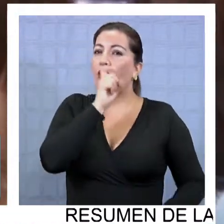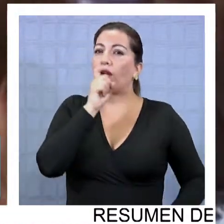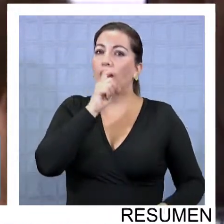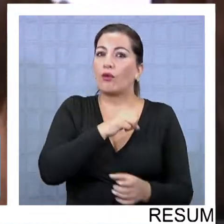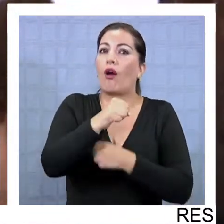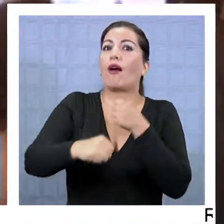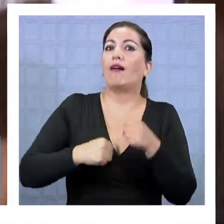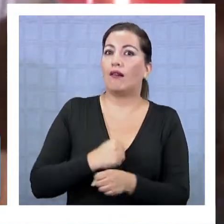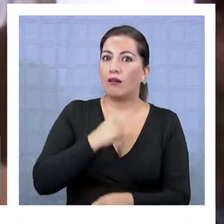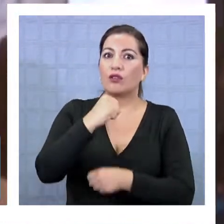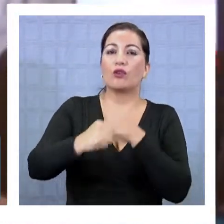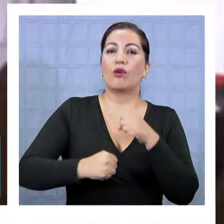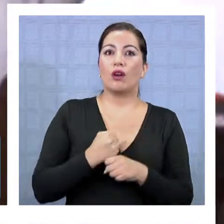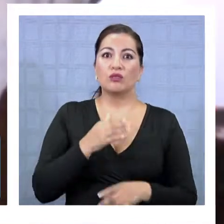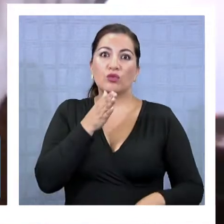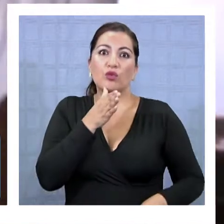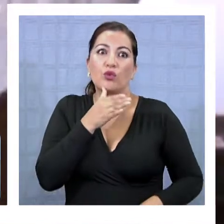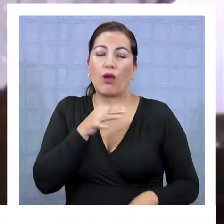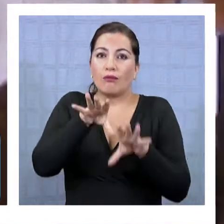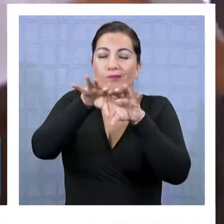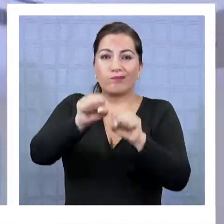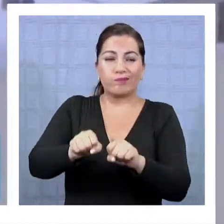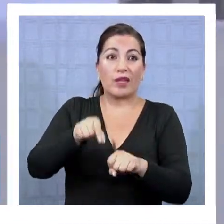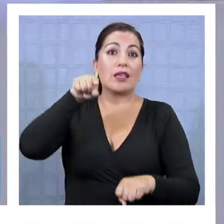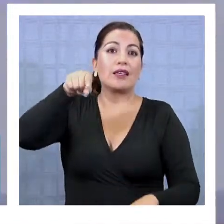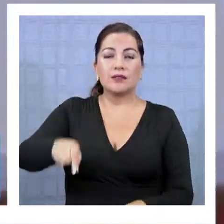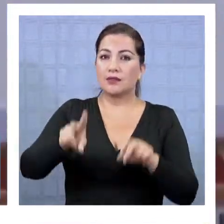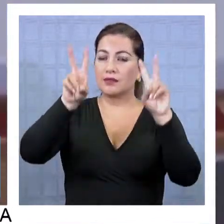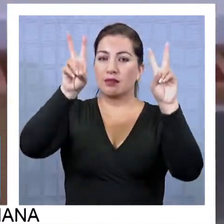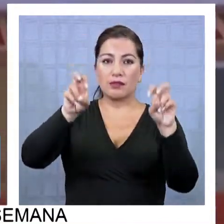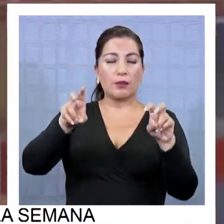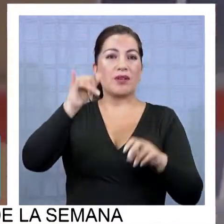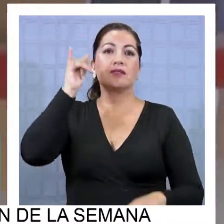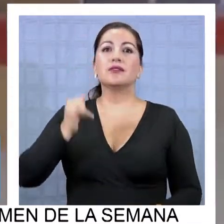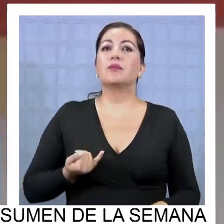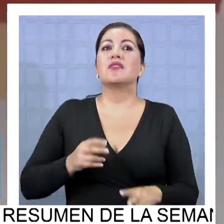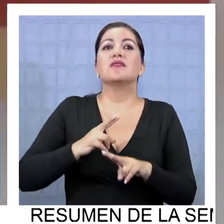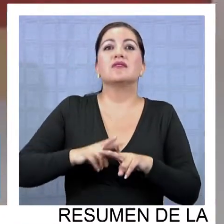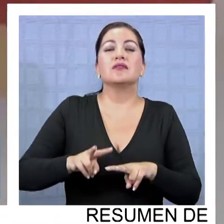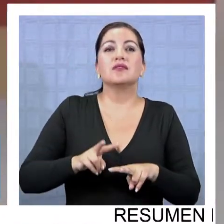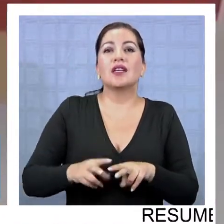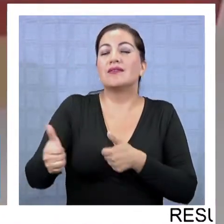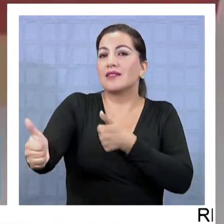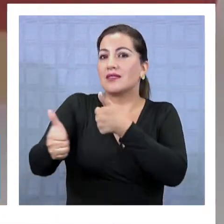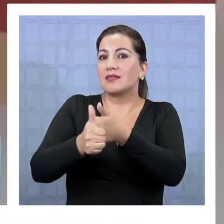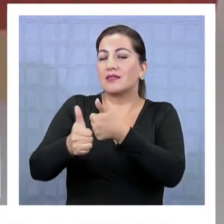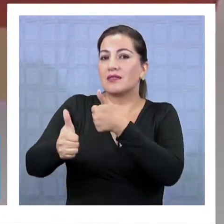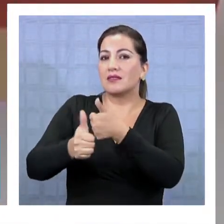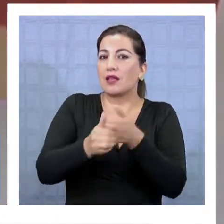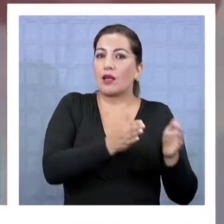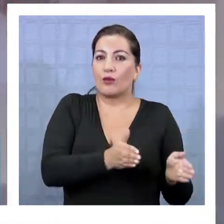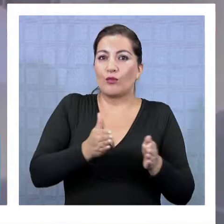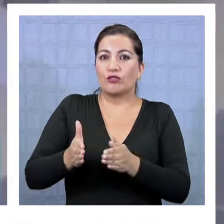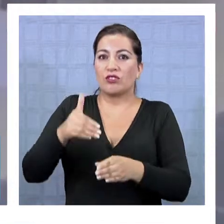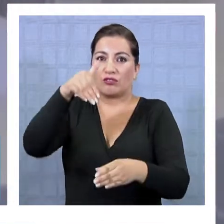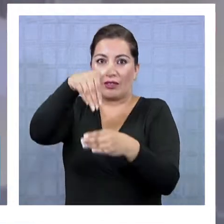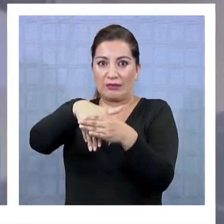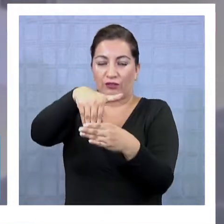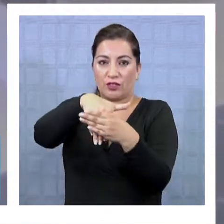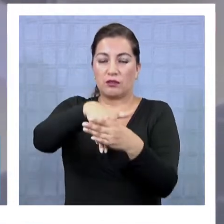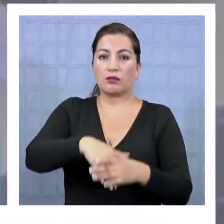años y todavía no logra concretarse. Más aún, porque siempre que se reactiva es en las cercanías de procesos seleccionarios.